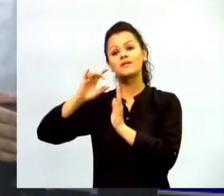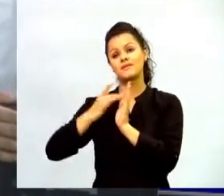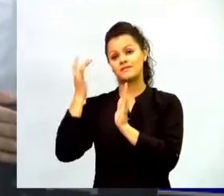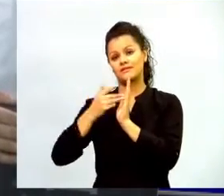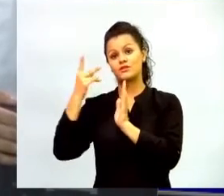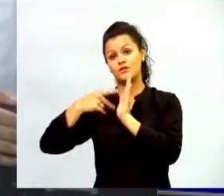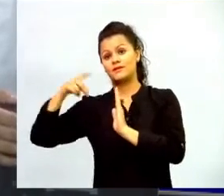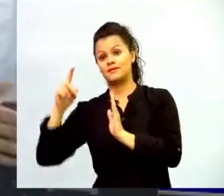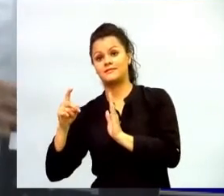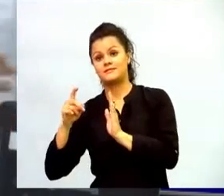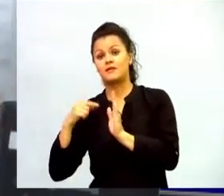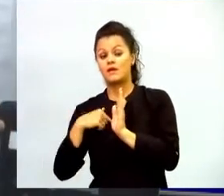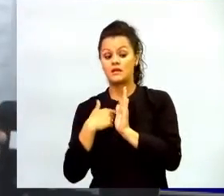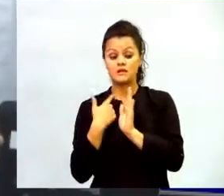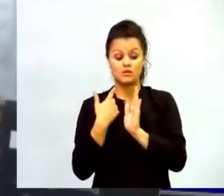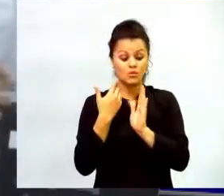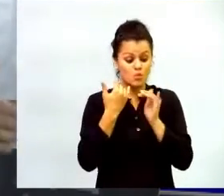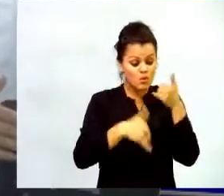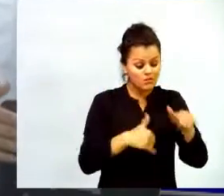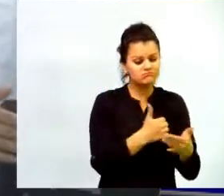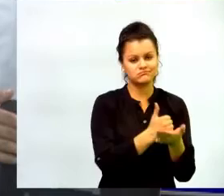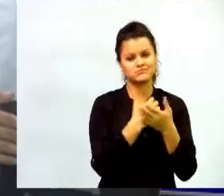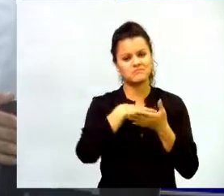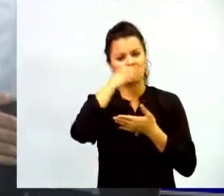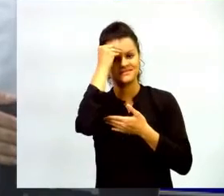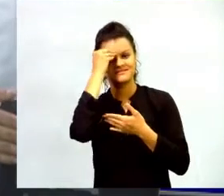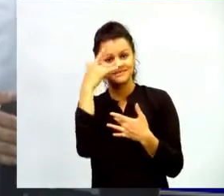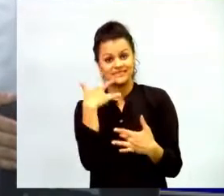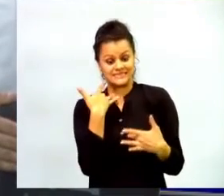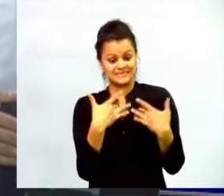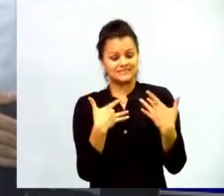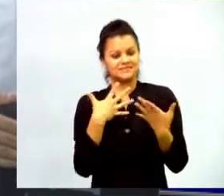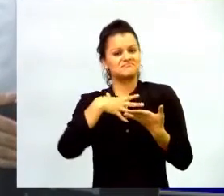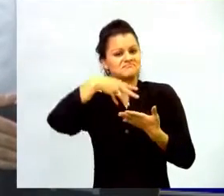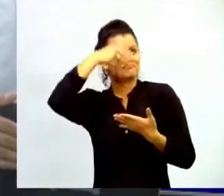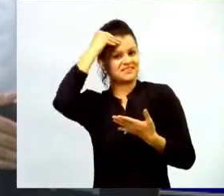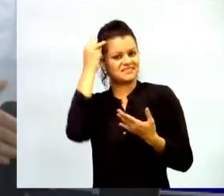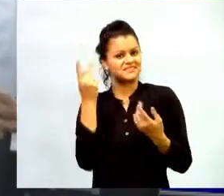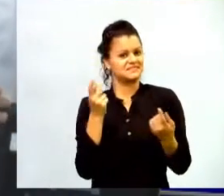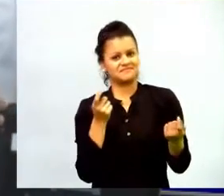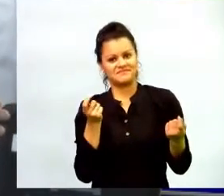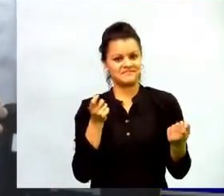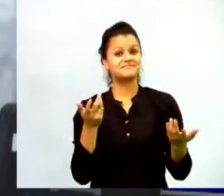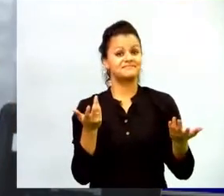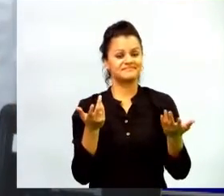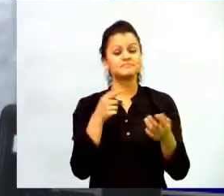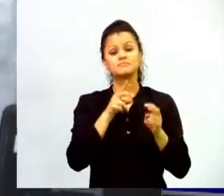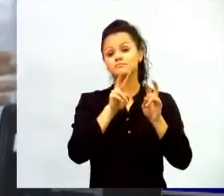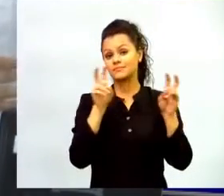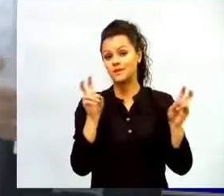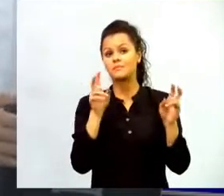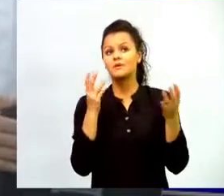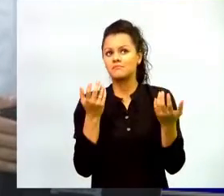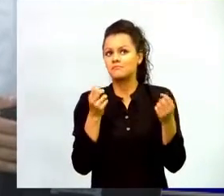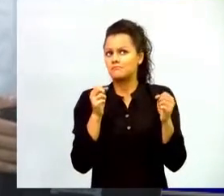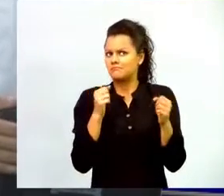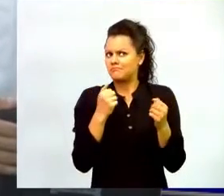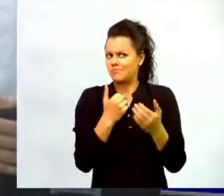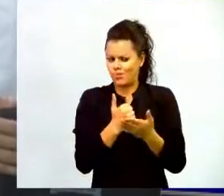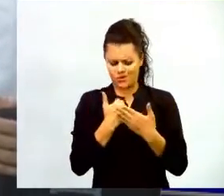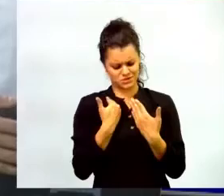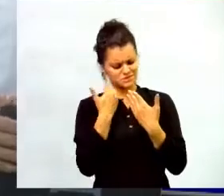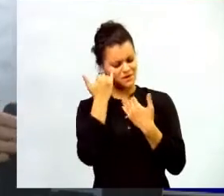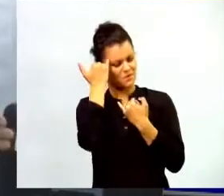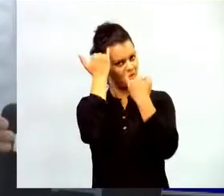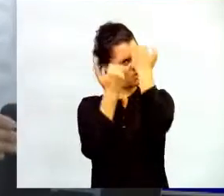los juegos se puede aprender que nos divertimos y vamos aprendiendo a la vez esto es un tema que nos permite innovar como lo hablábamos acá